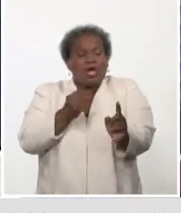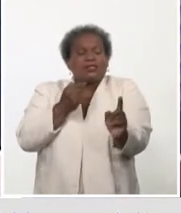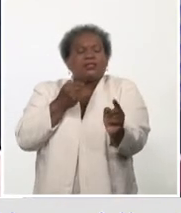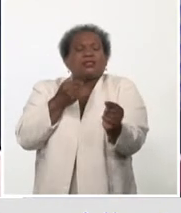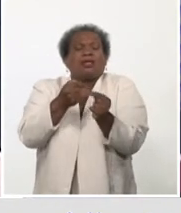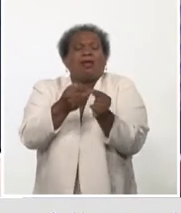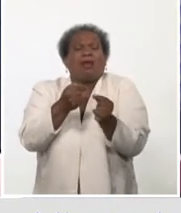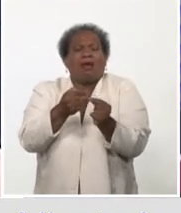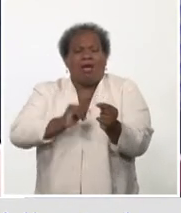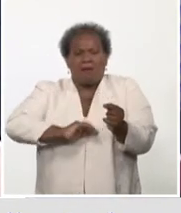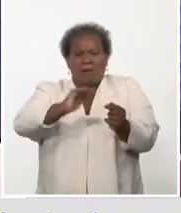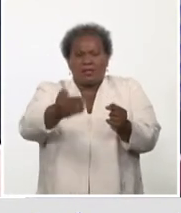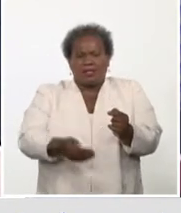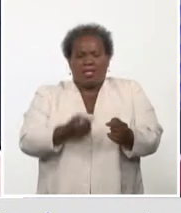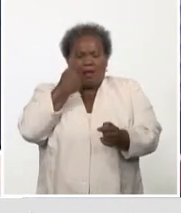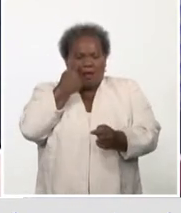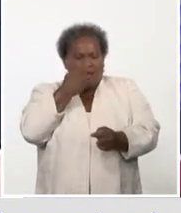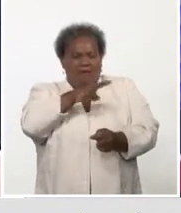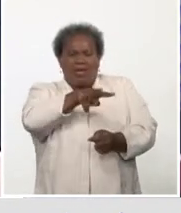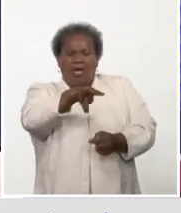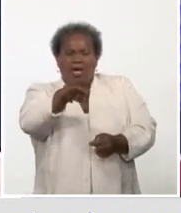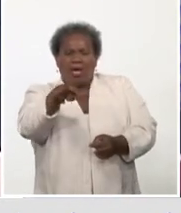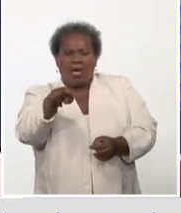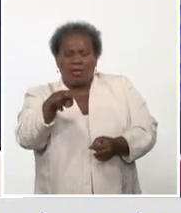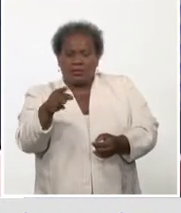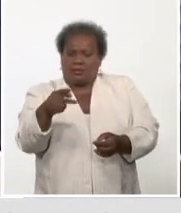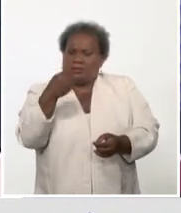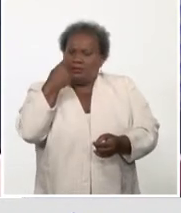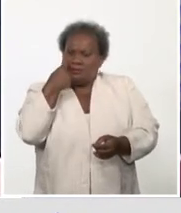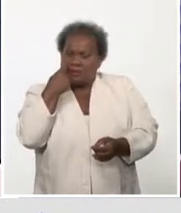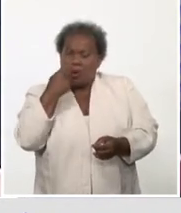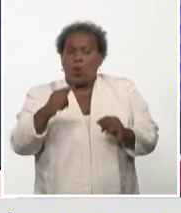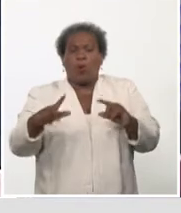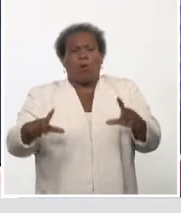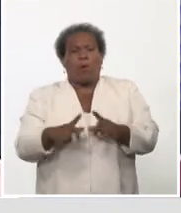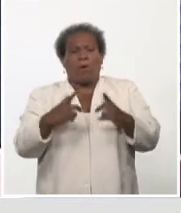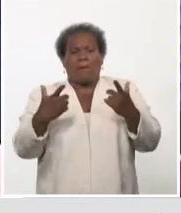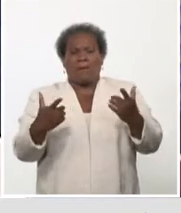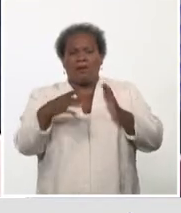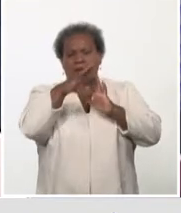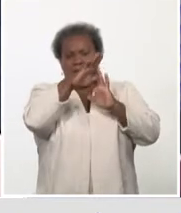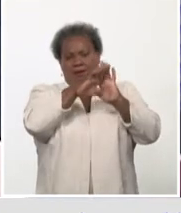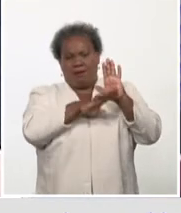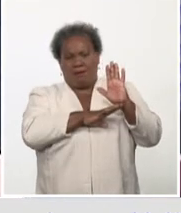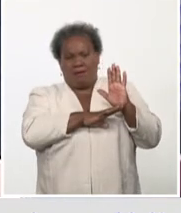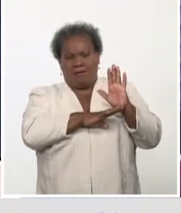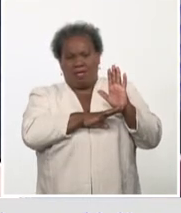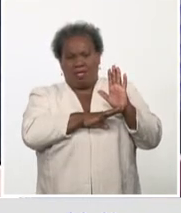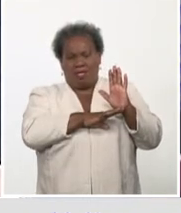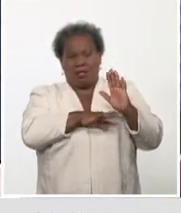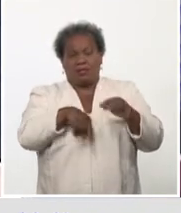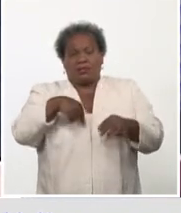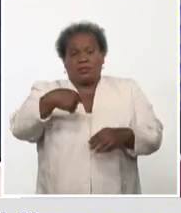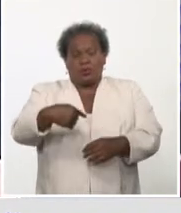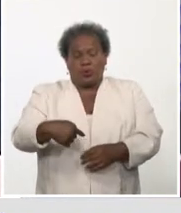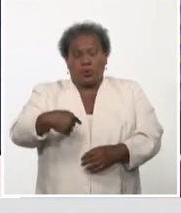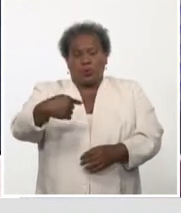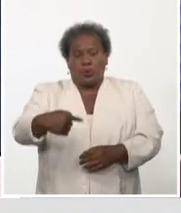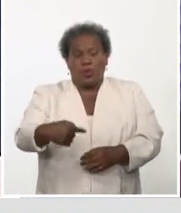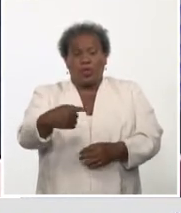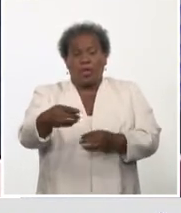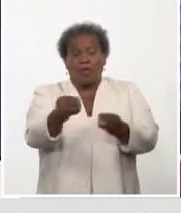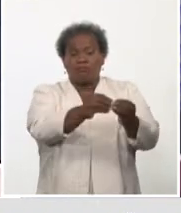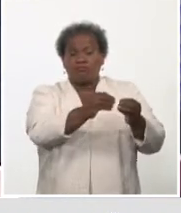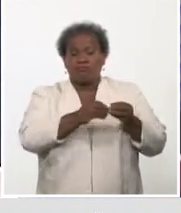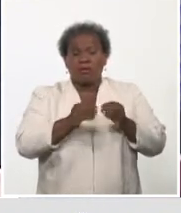porque lo que tenemos que tratar es de cumplir con todas las medidas que constantemente se transmiten a través